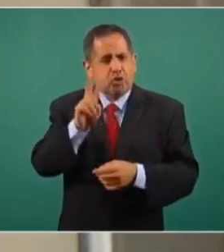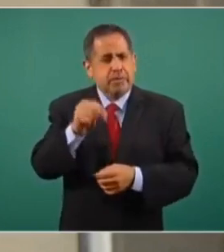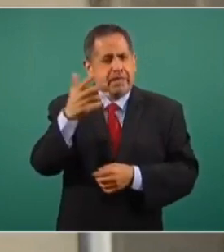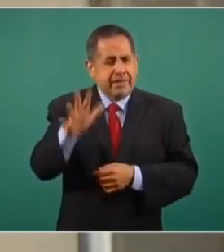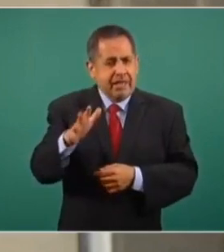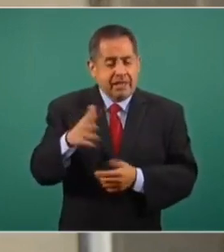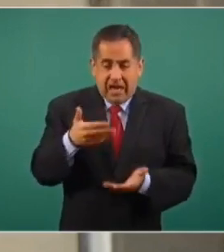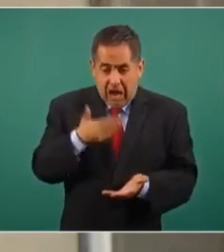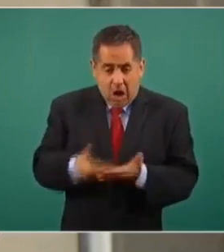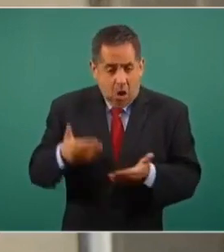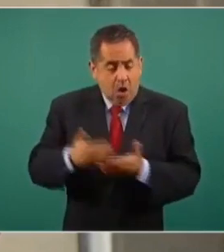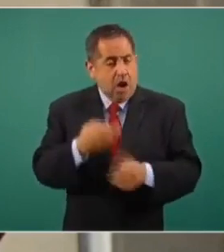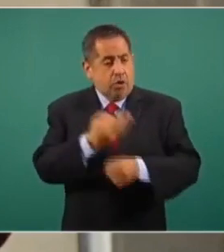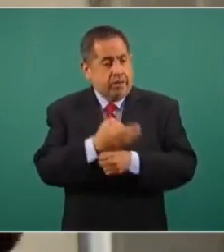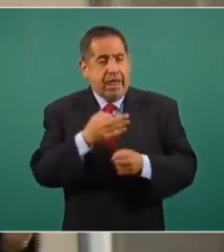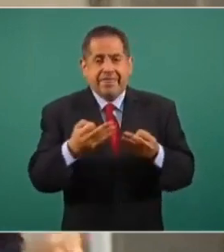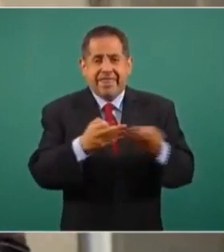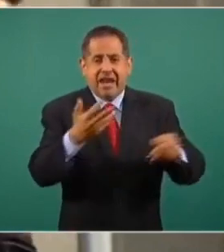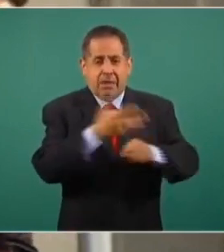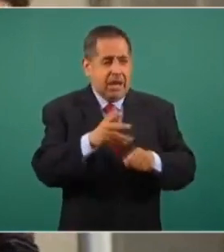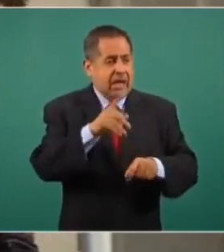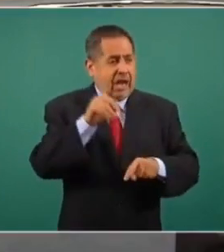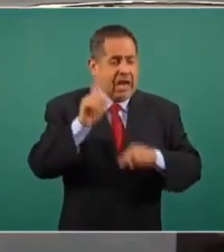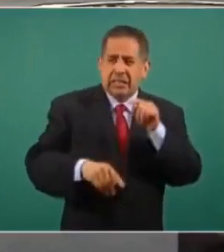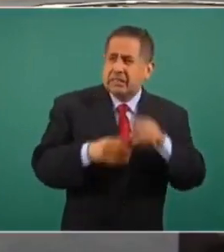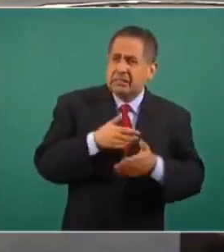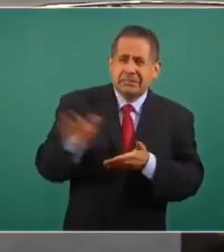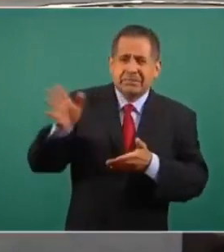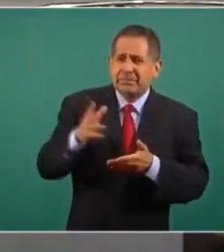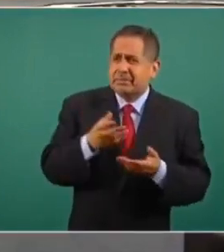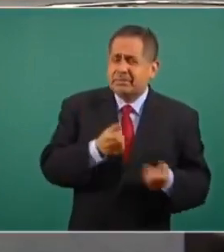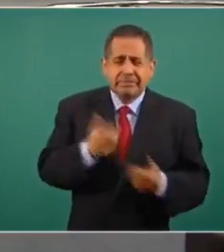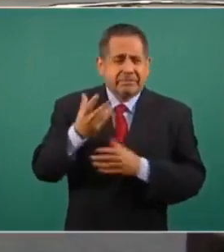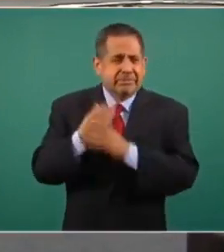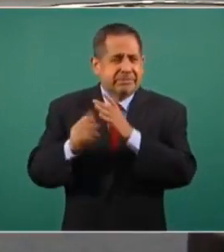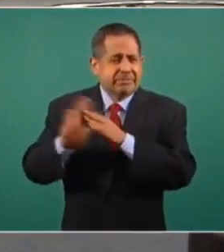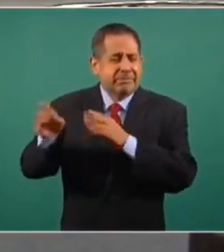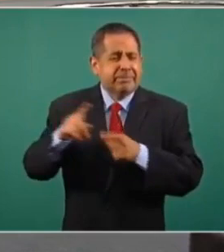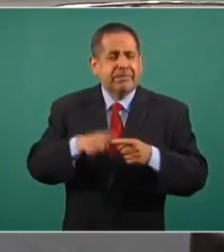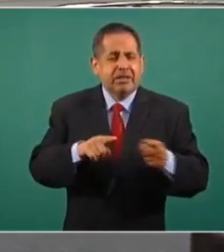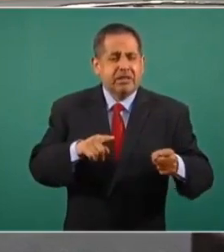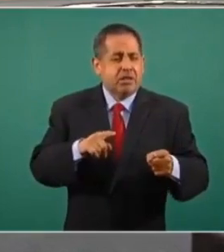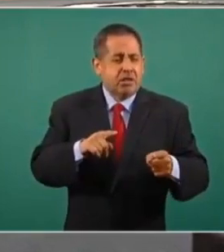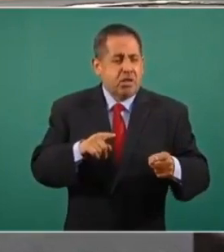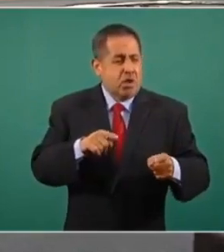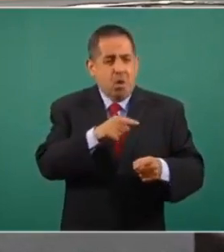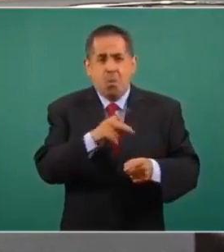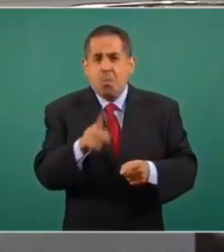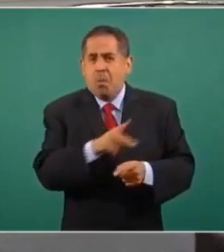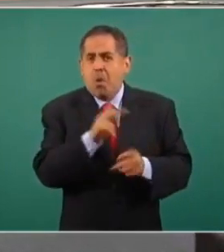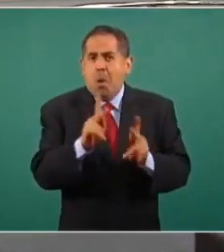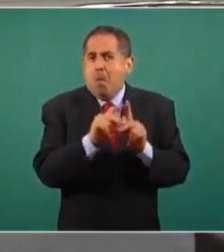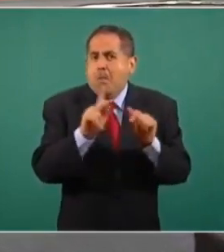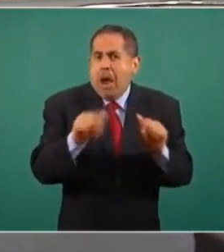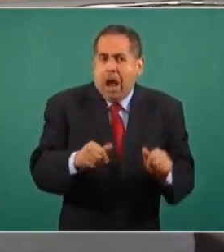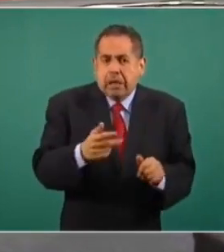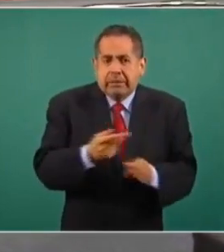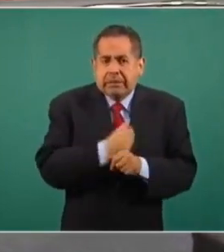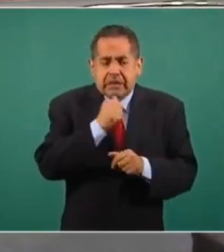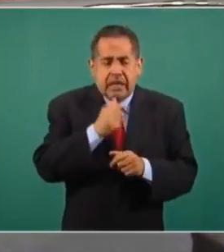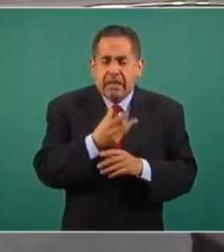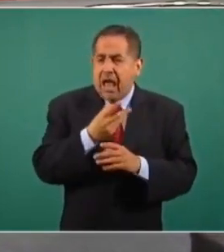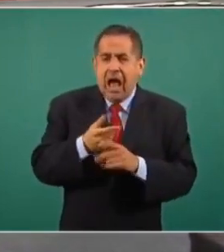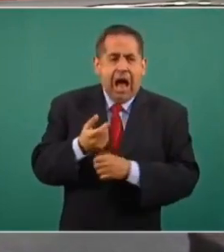y esta gente, Tierra Blanca, que fue desplazada ahora, un pueblo pacífico completamente que no tenía armas,